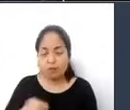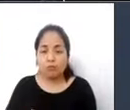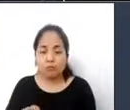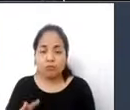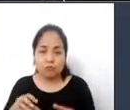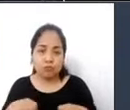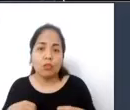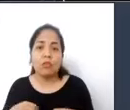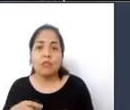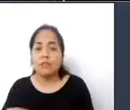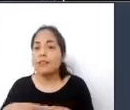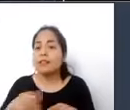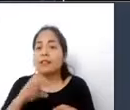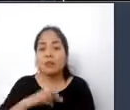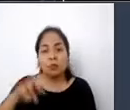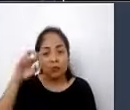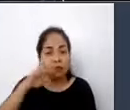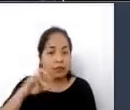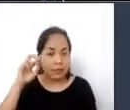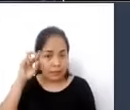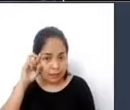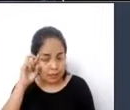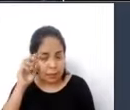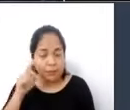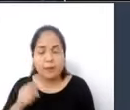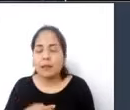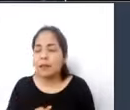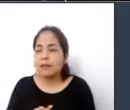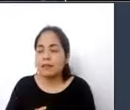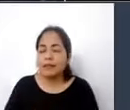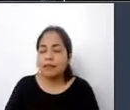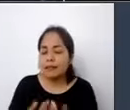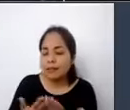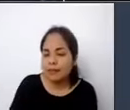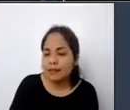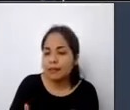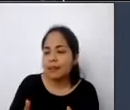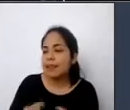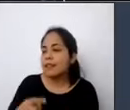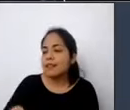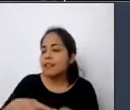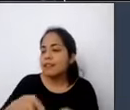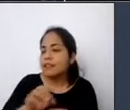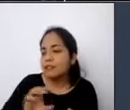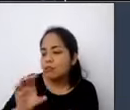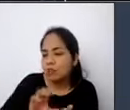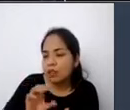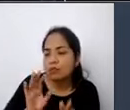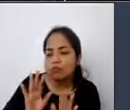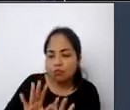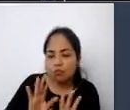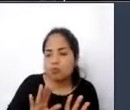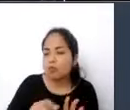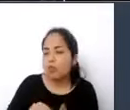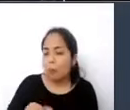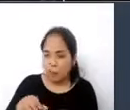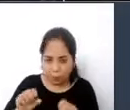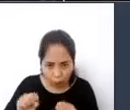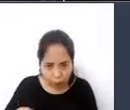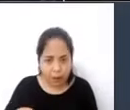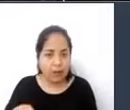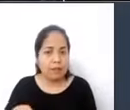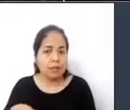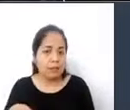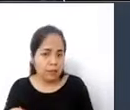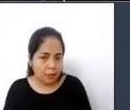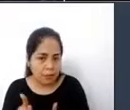para que la infraestructura y equipamiento de las ciudades reúnan las condiciones adecuadas para el acceso de las personas con